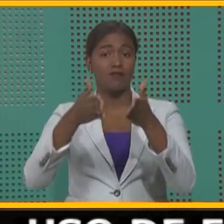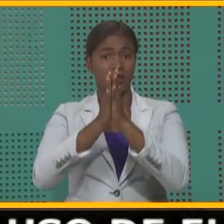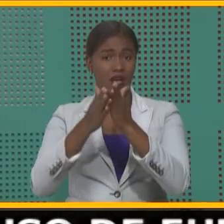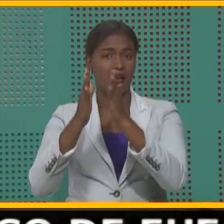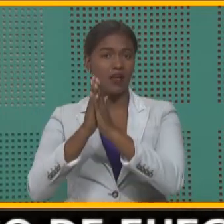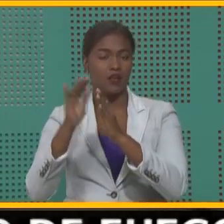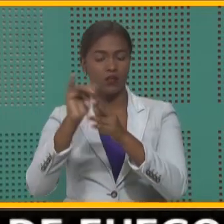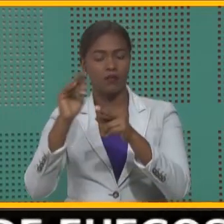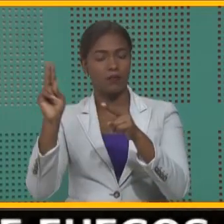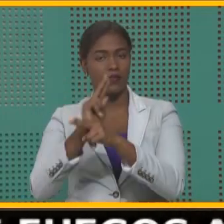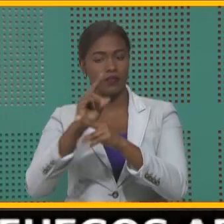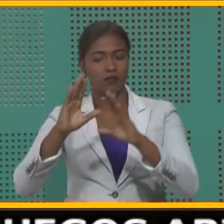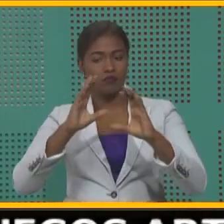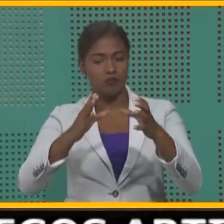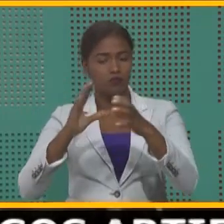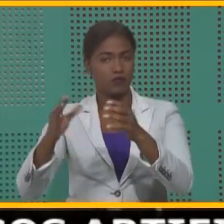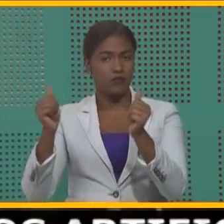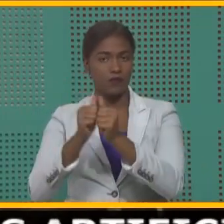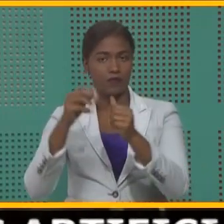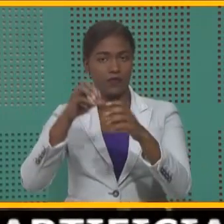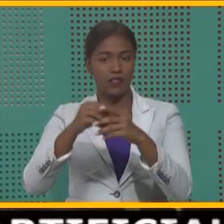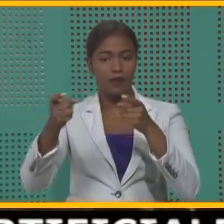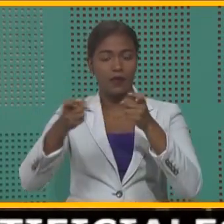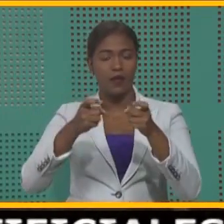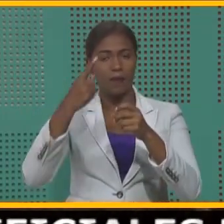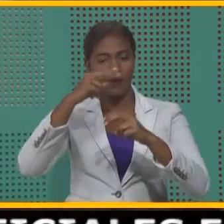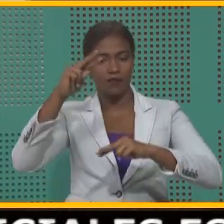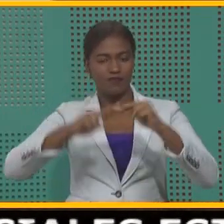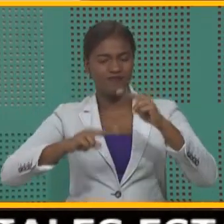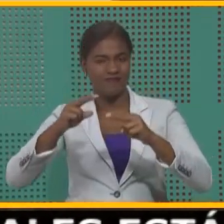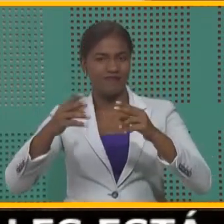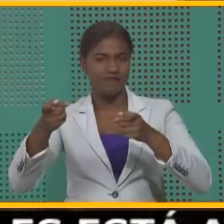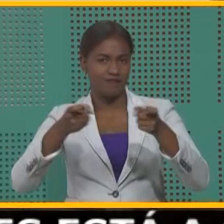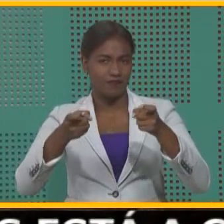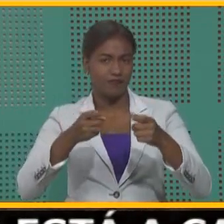así como en los lugares con planteles en proceso de mantenimiento general.